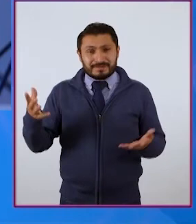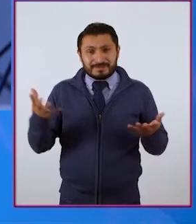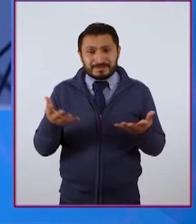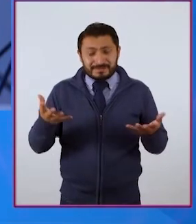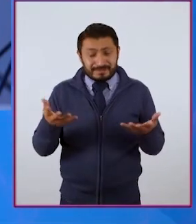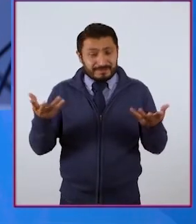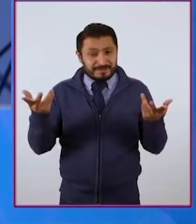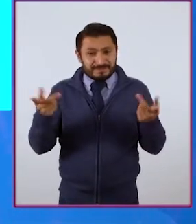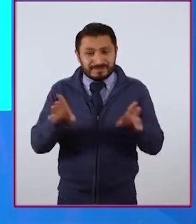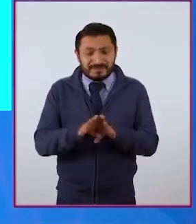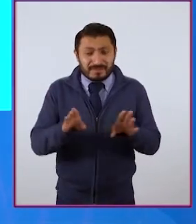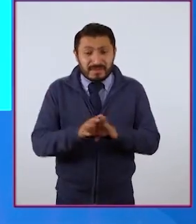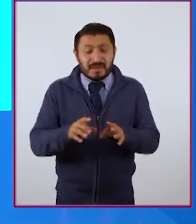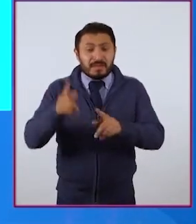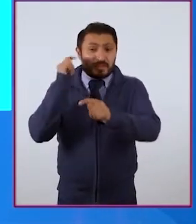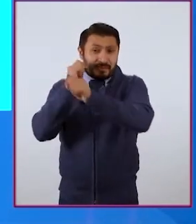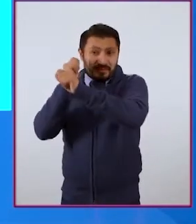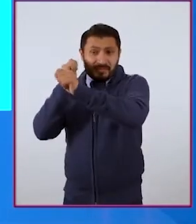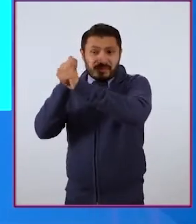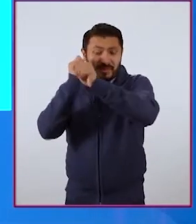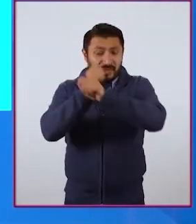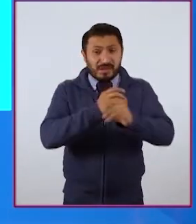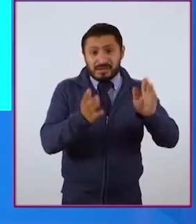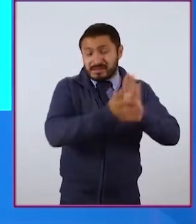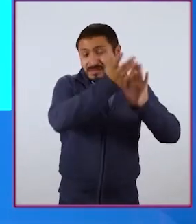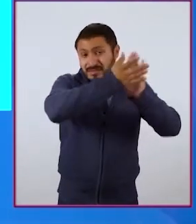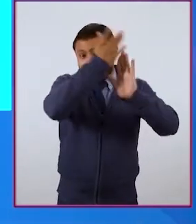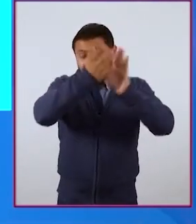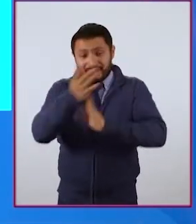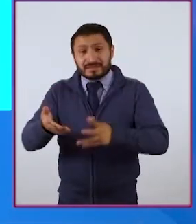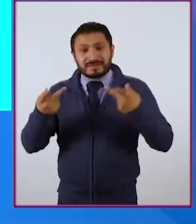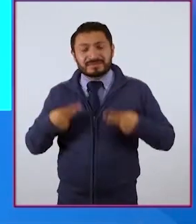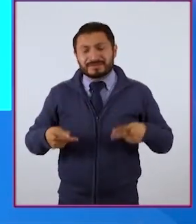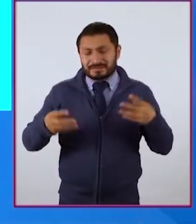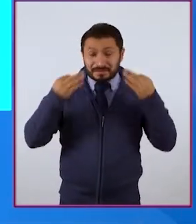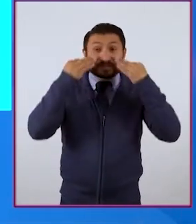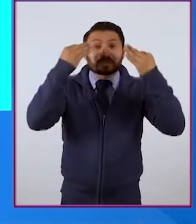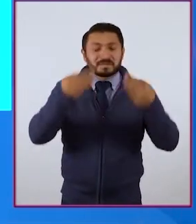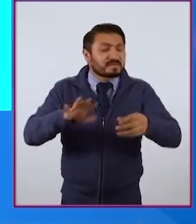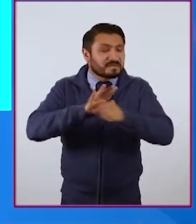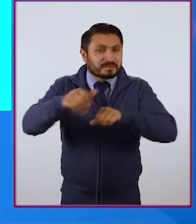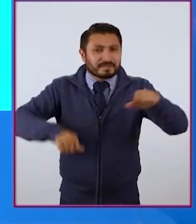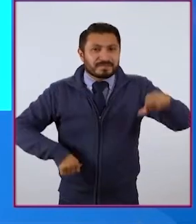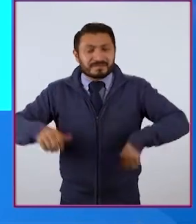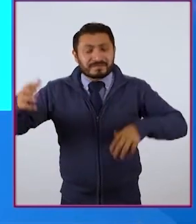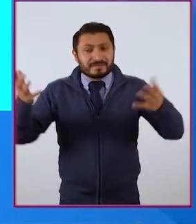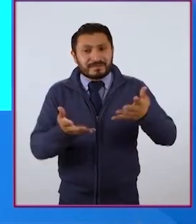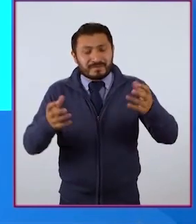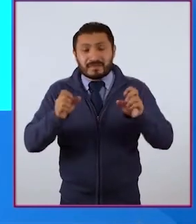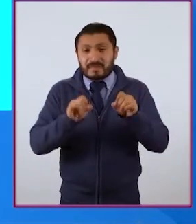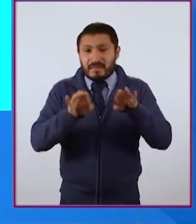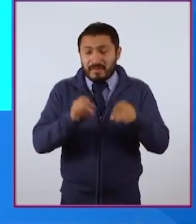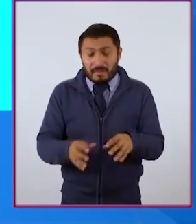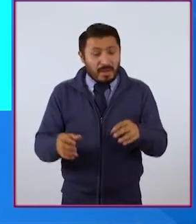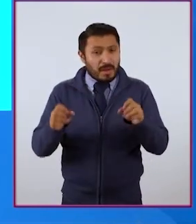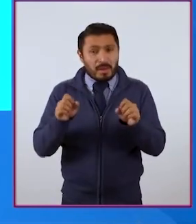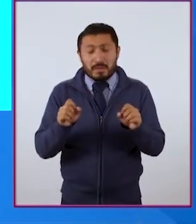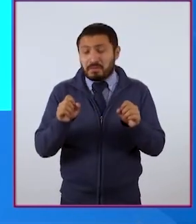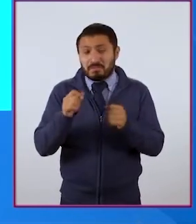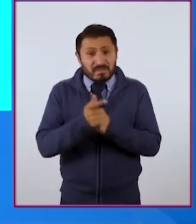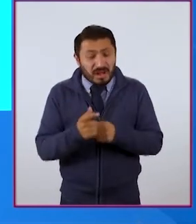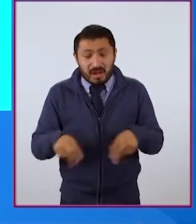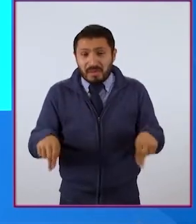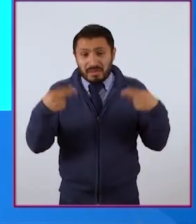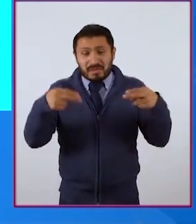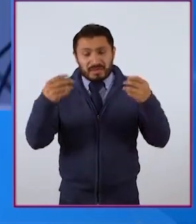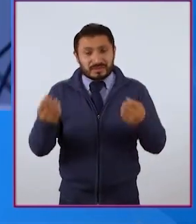y medios de transporte donde las personas reflejan también las labores que realizan en comercios u oficinas a través de